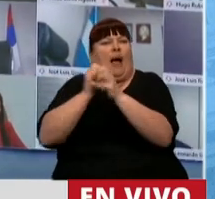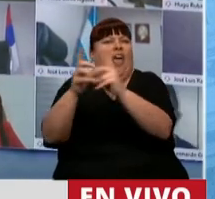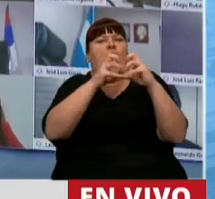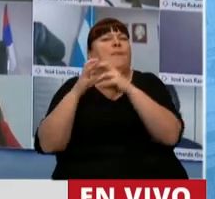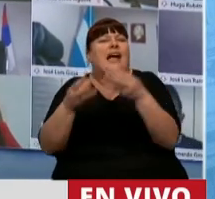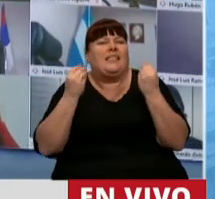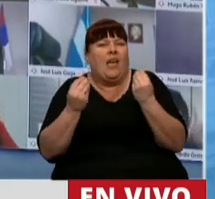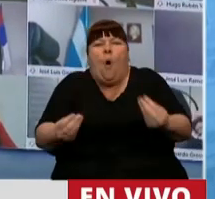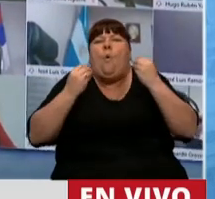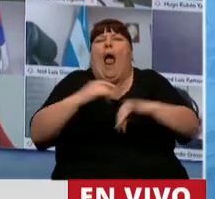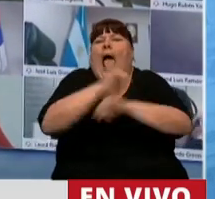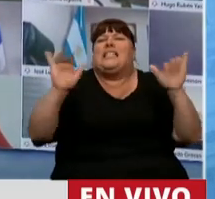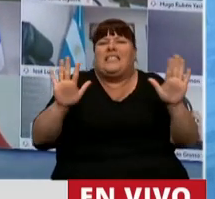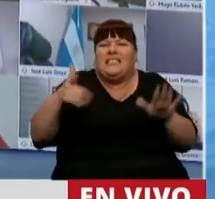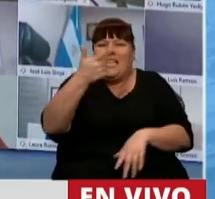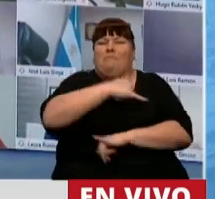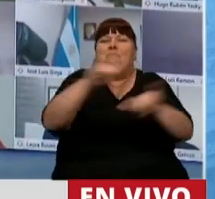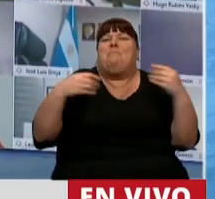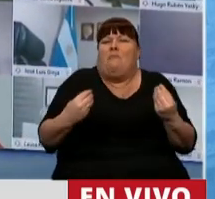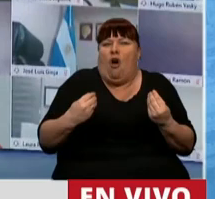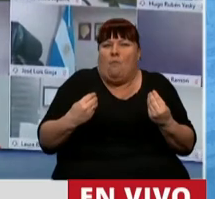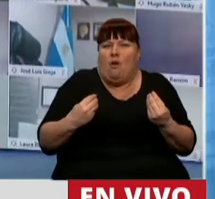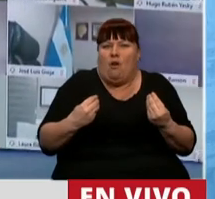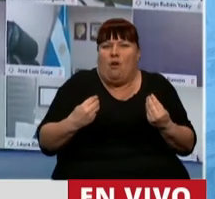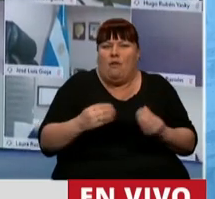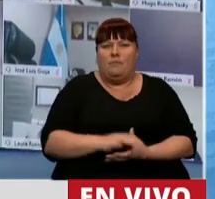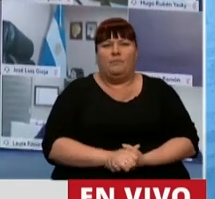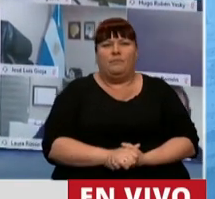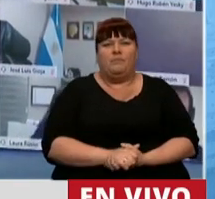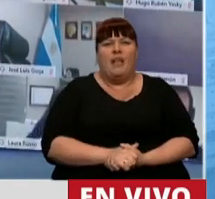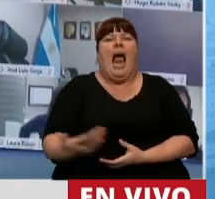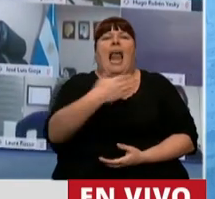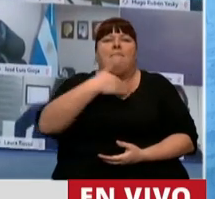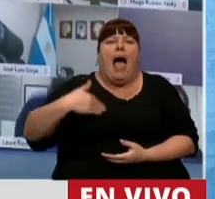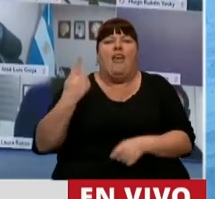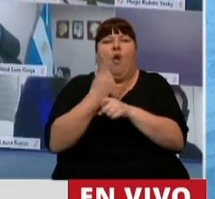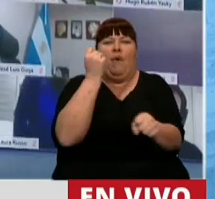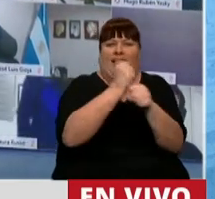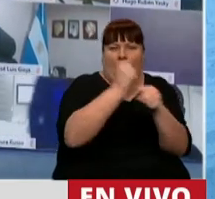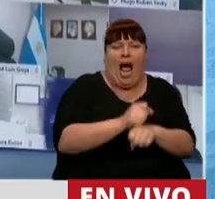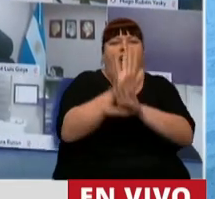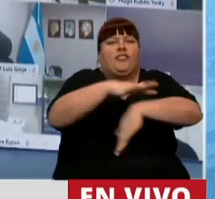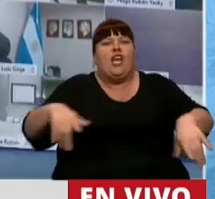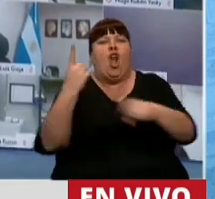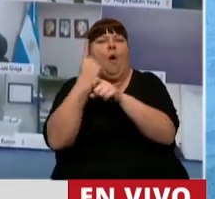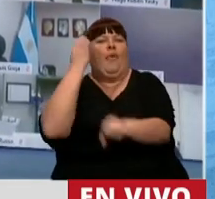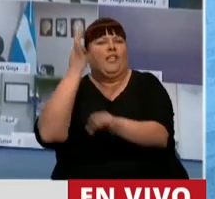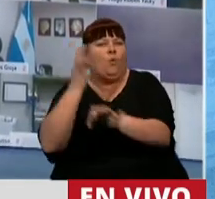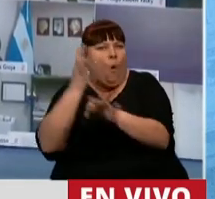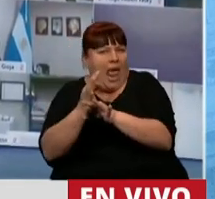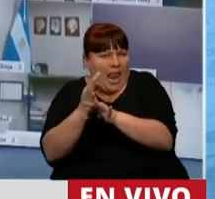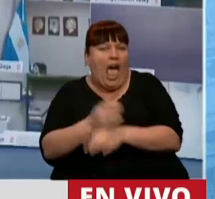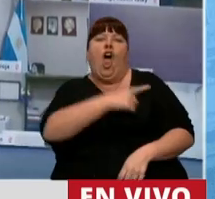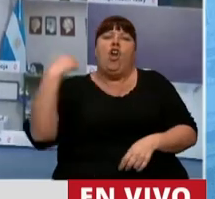debatir, ¿cuál es el mensaje que le queremos dar? A las madres que no pueden trabajar, a los chicos que no pueden ir a la